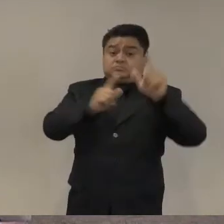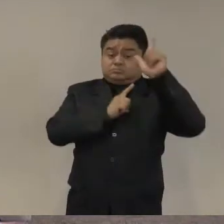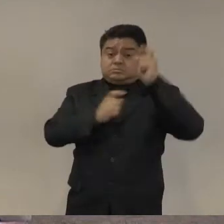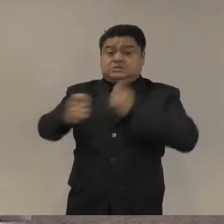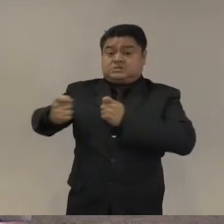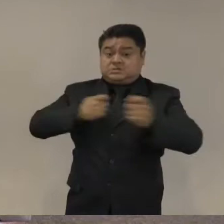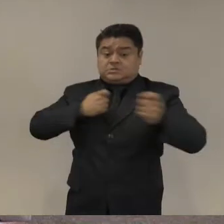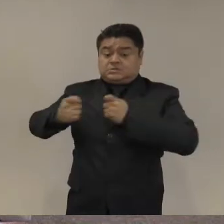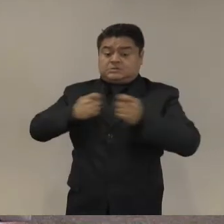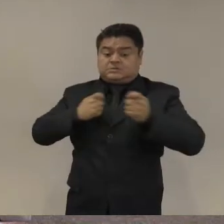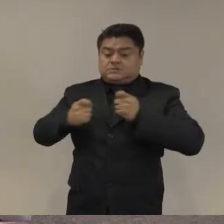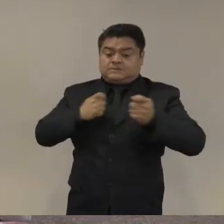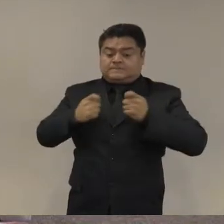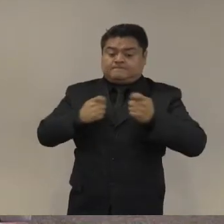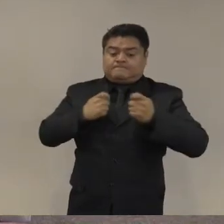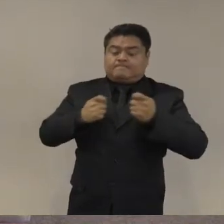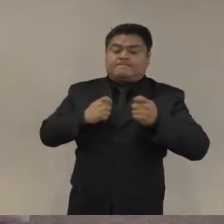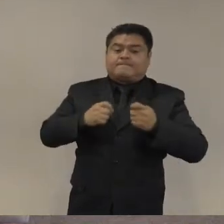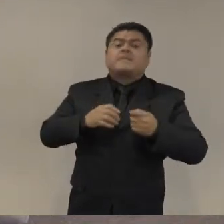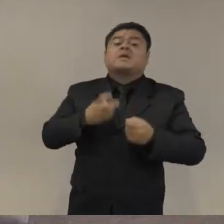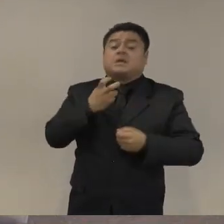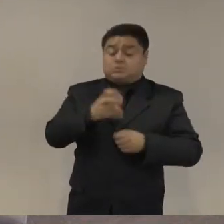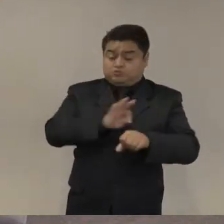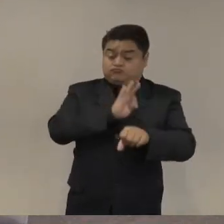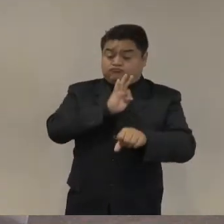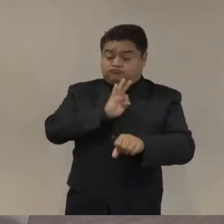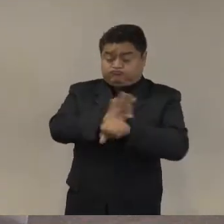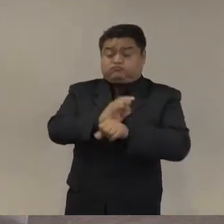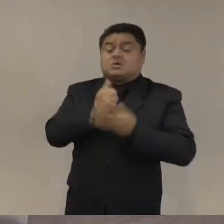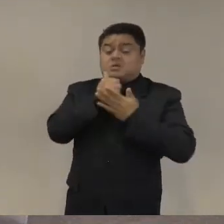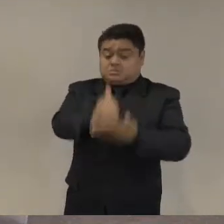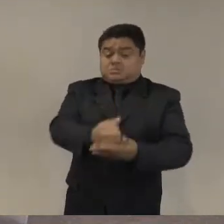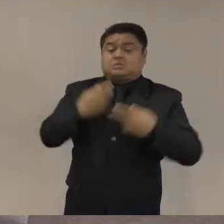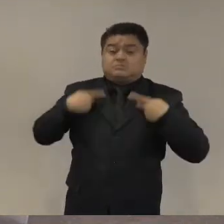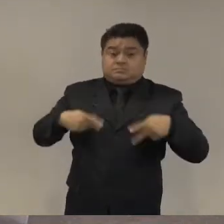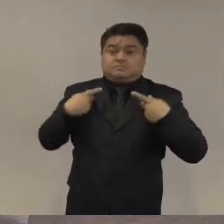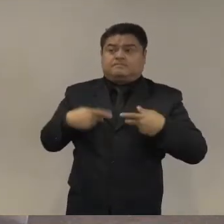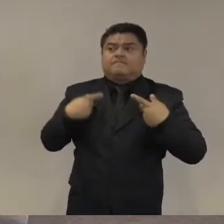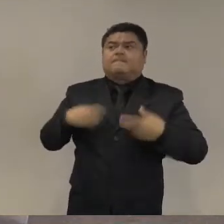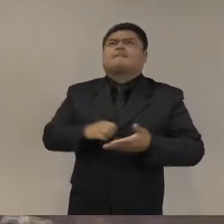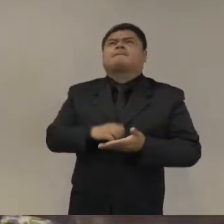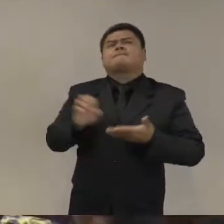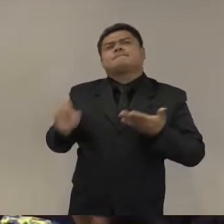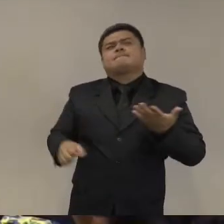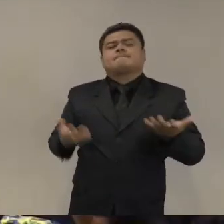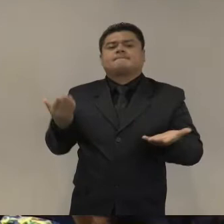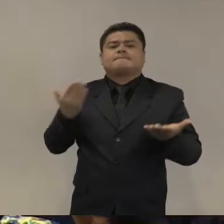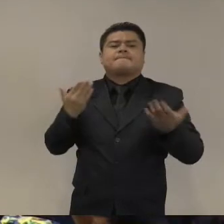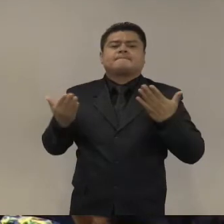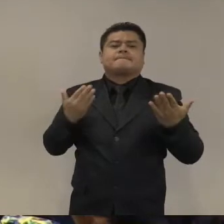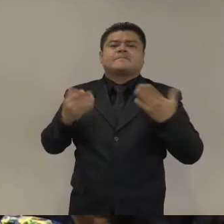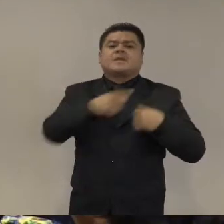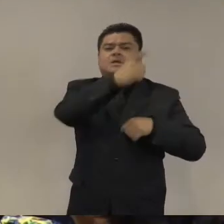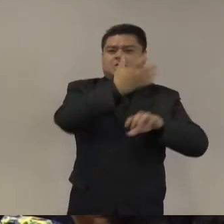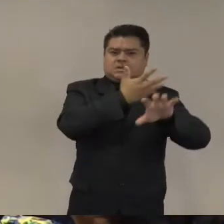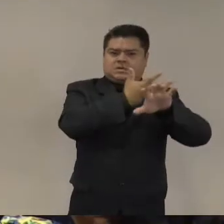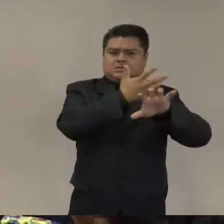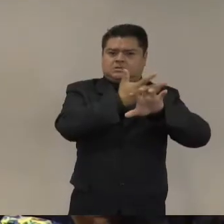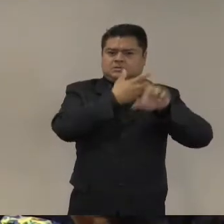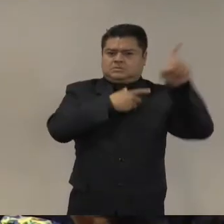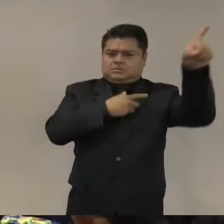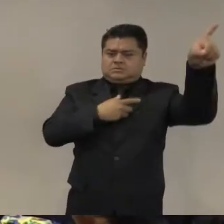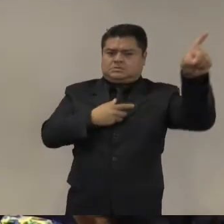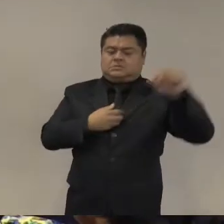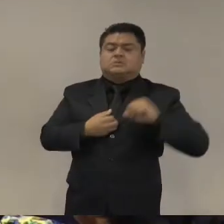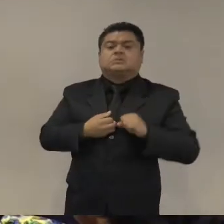tienen un efecto bastante grande y se nota eso en comparar en Estados Unidos comparar